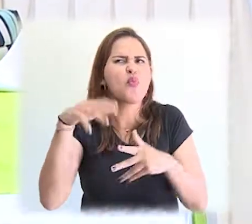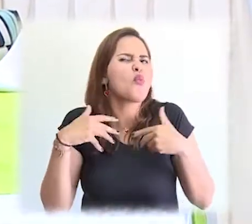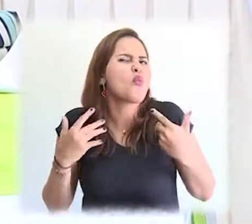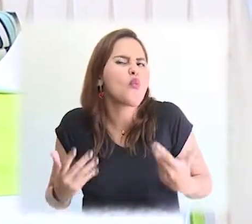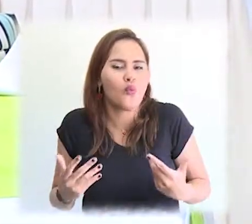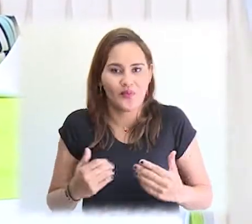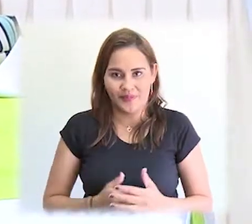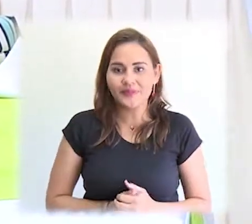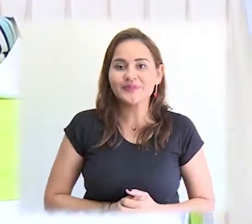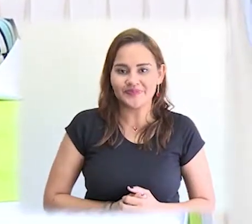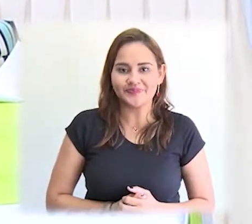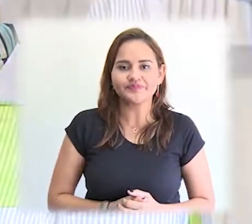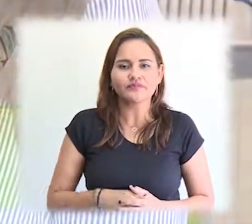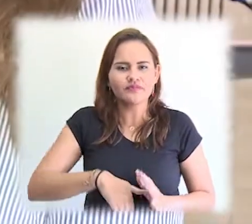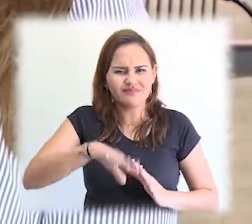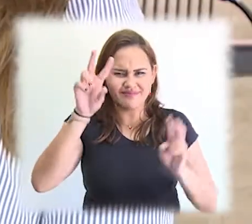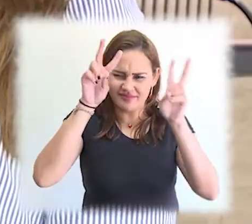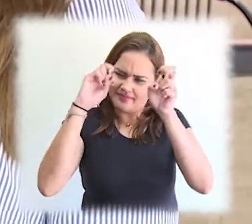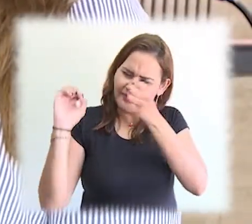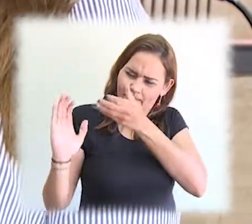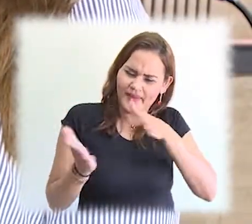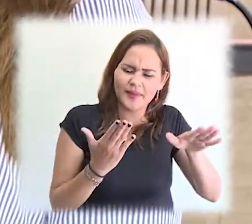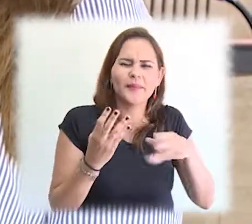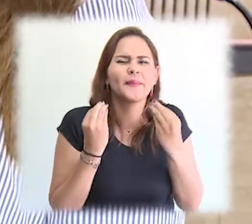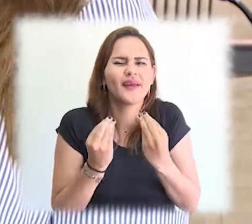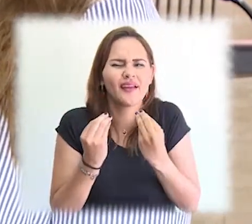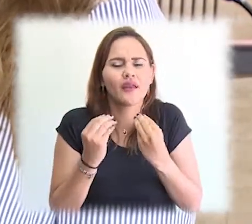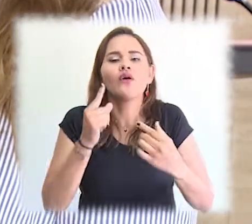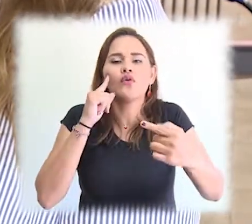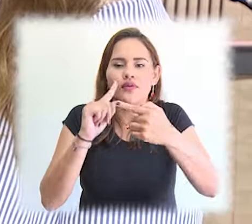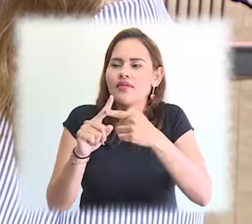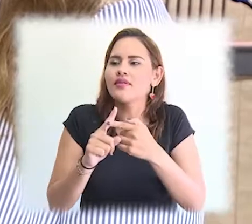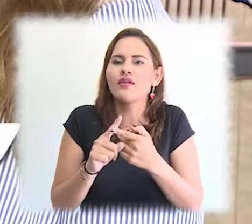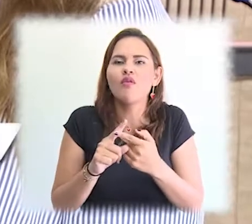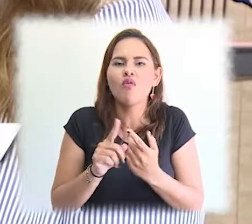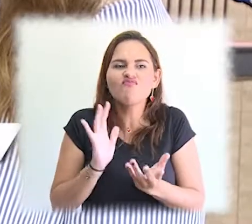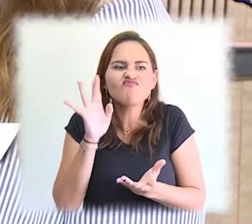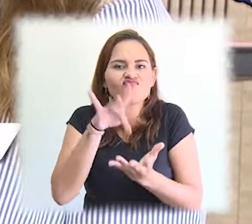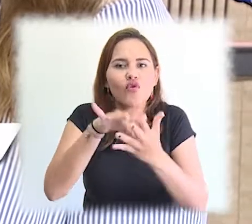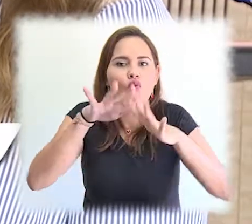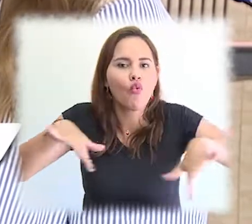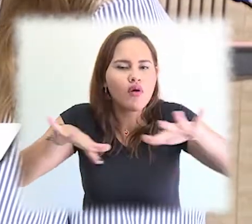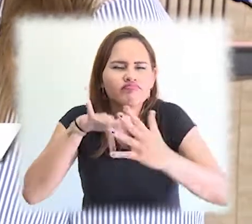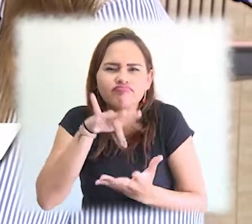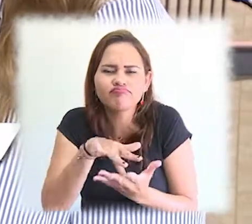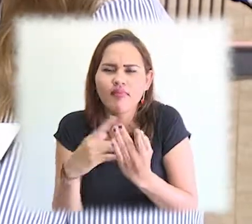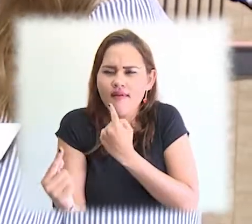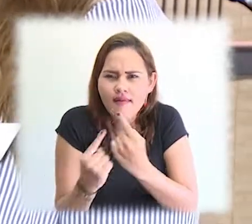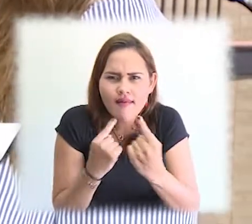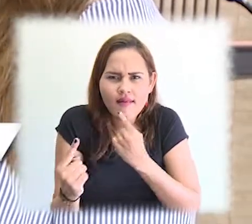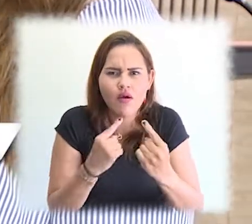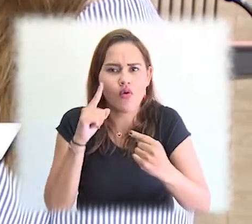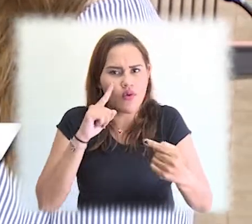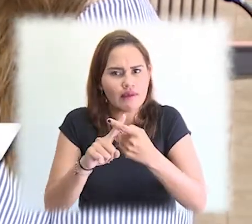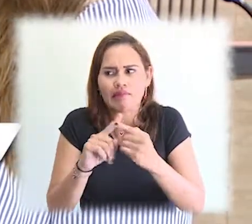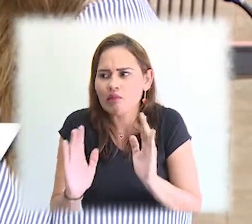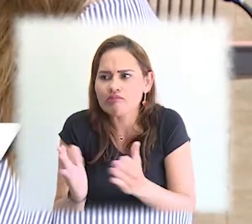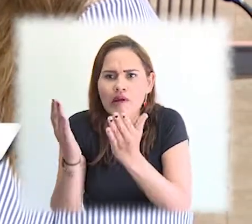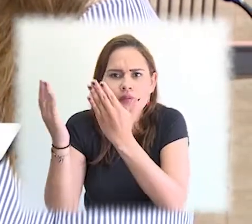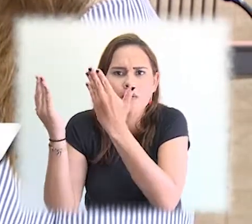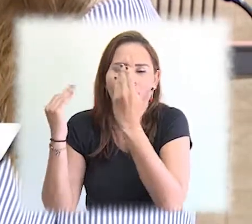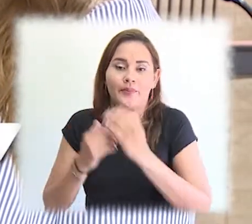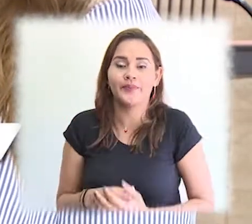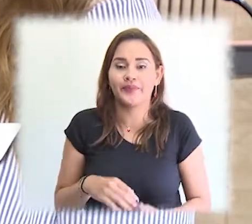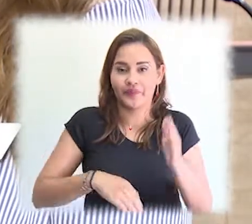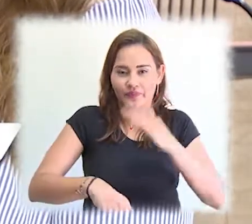de Desarrollo del país. Principalmente lo que está buscando el Consejo Nacional de Planeación es acercarse un poco más a los territorios a